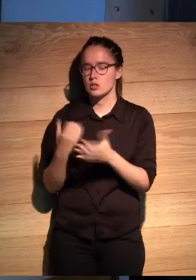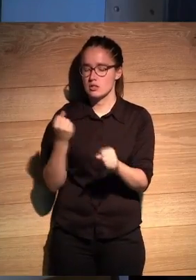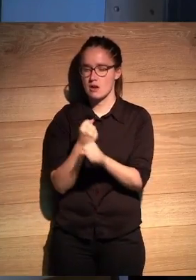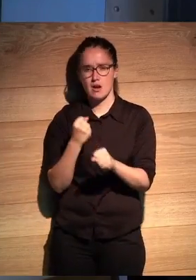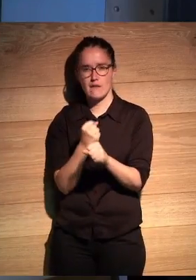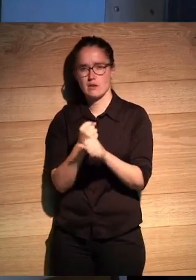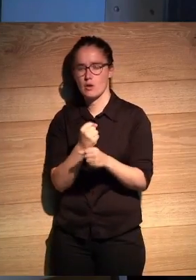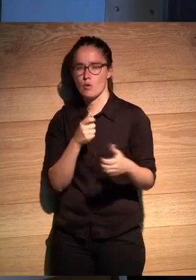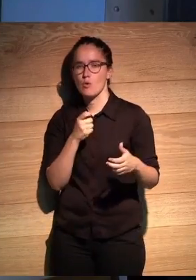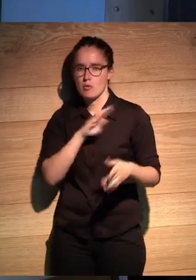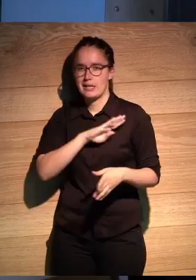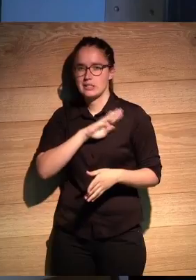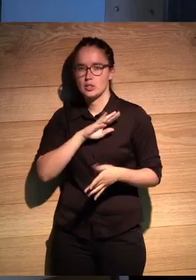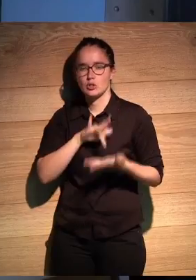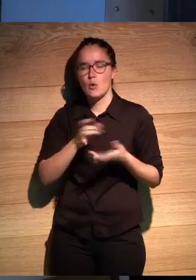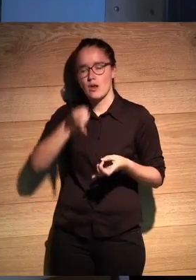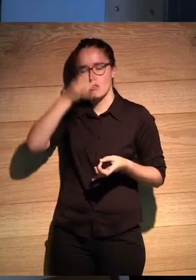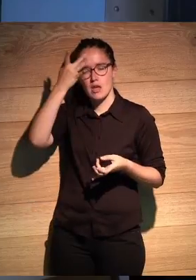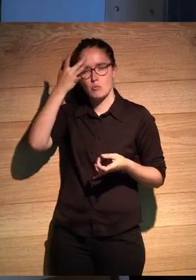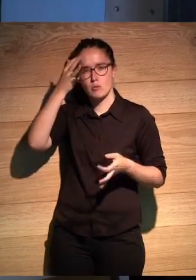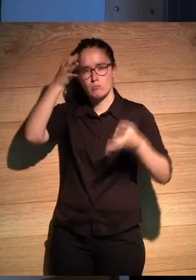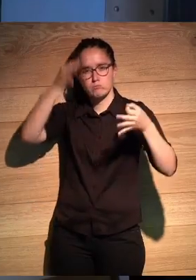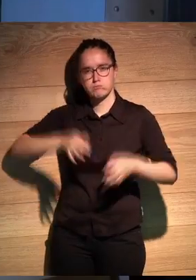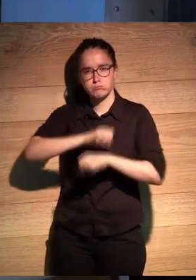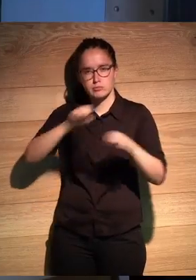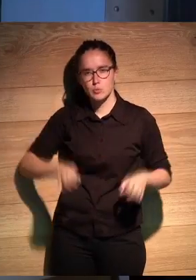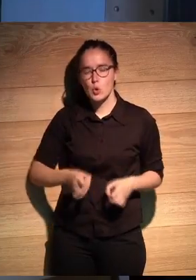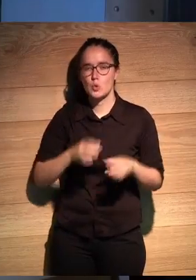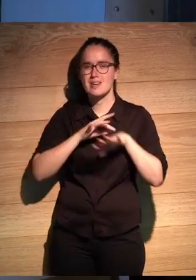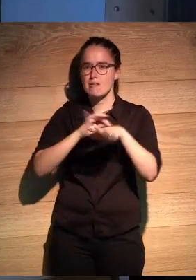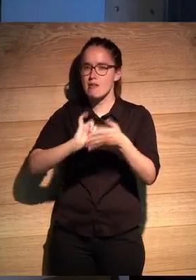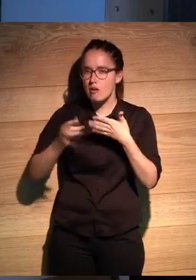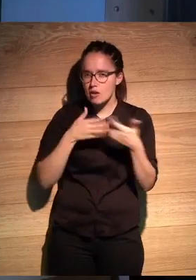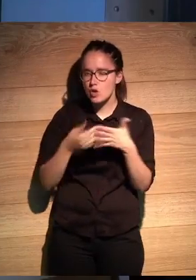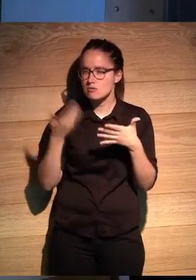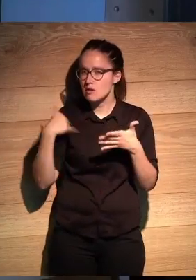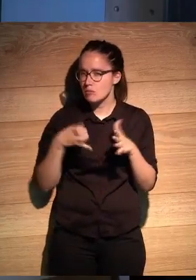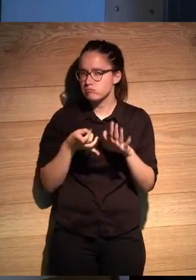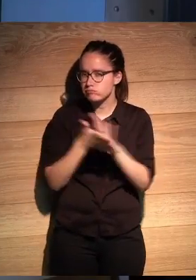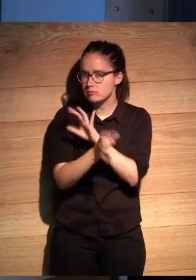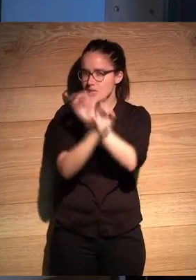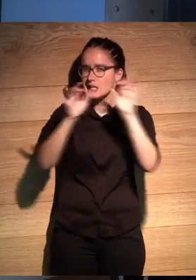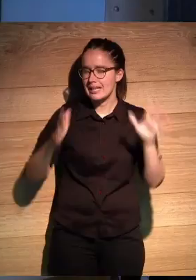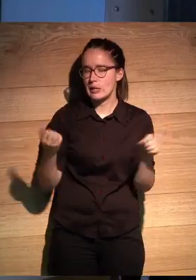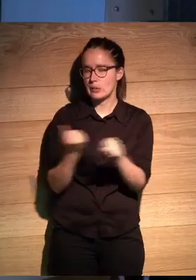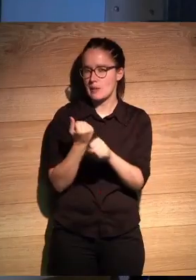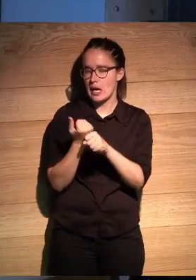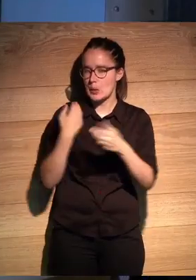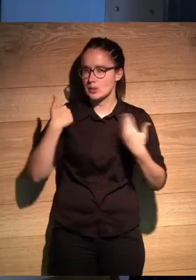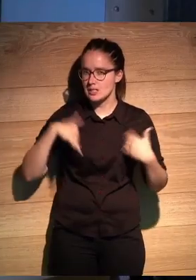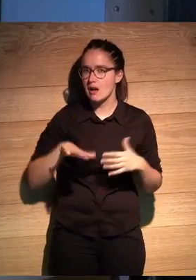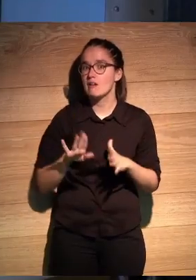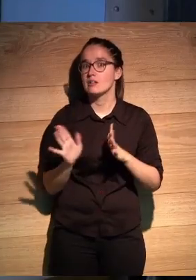trabajo, pues llegamos con una idea ya muy concreta, con un guión ya definido, trabajado,